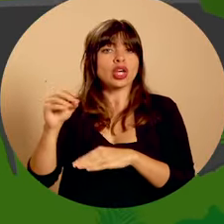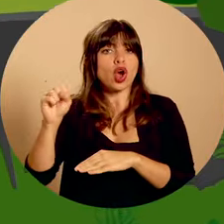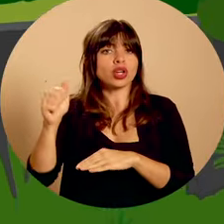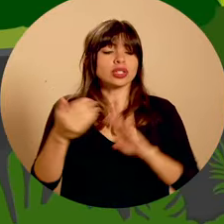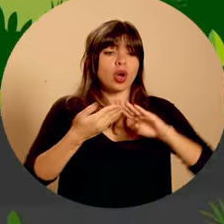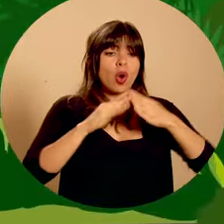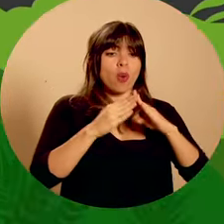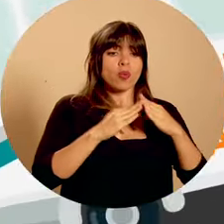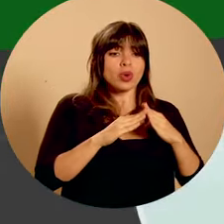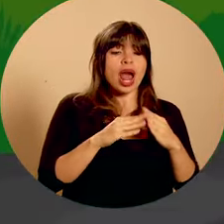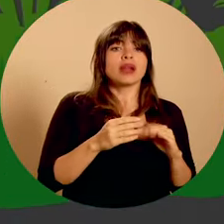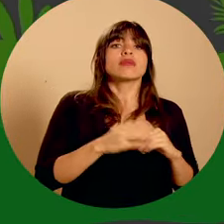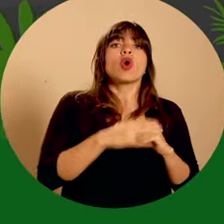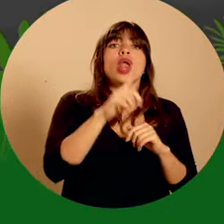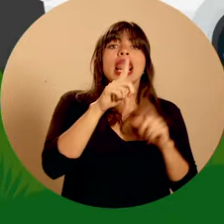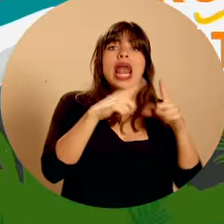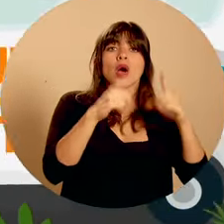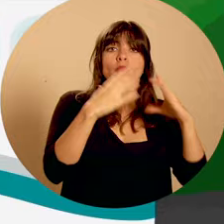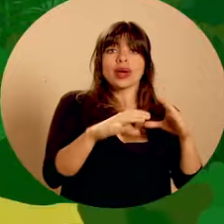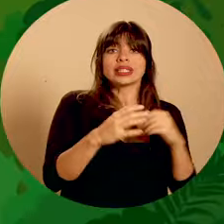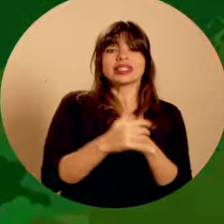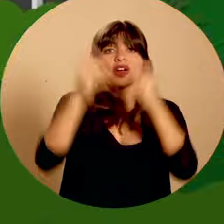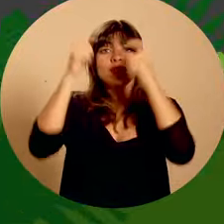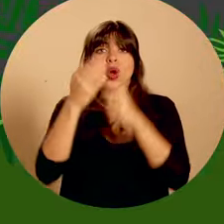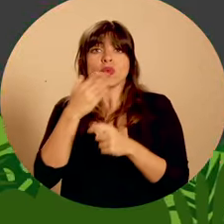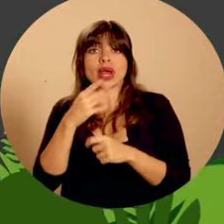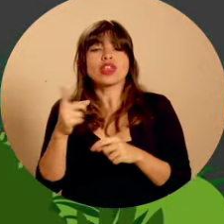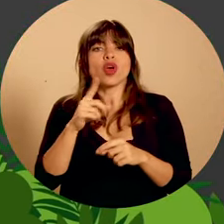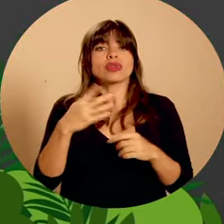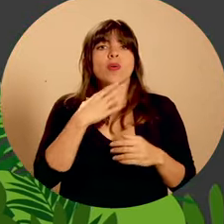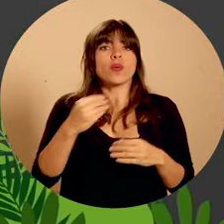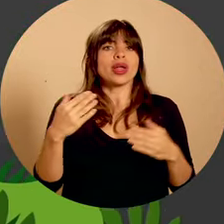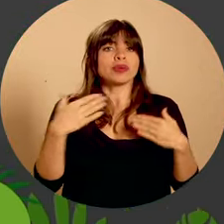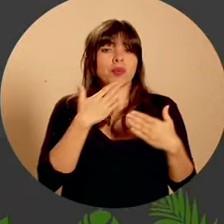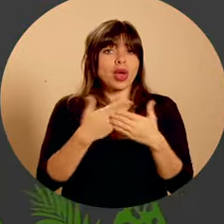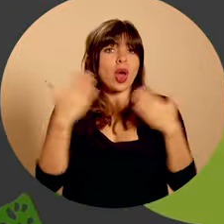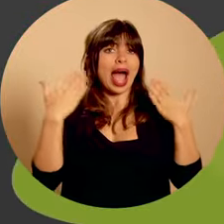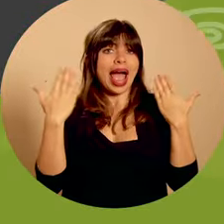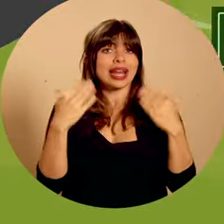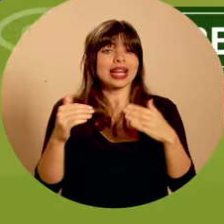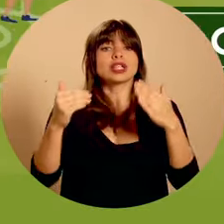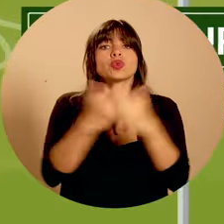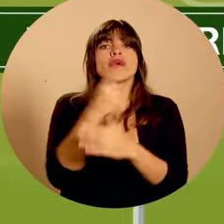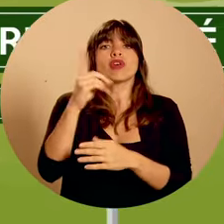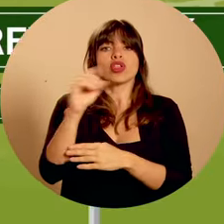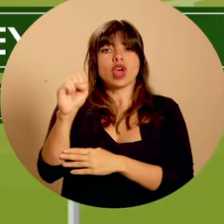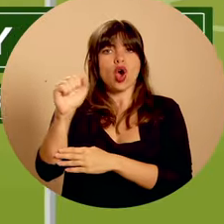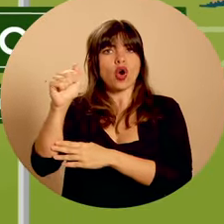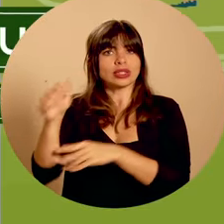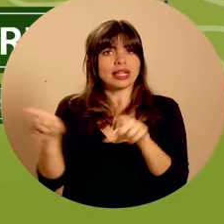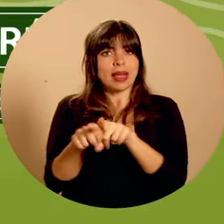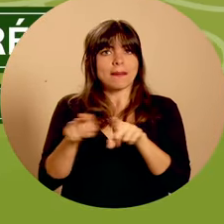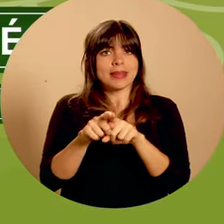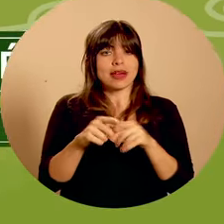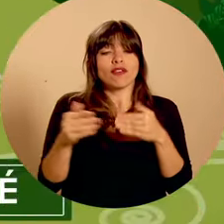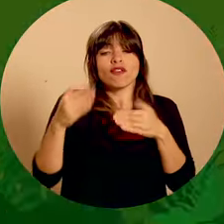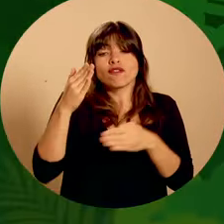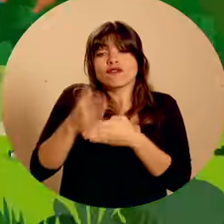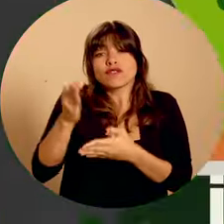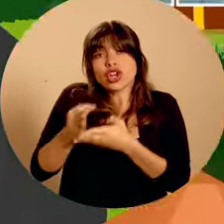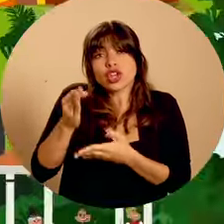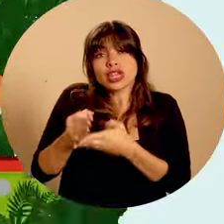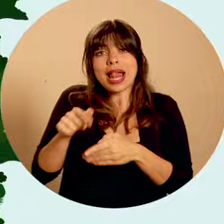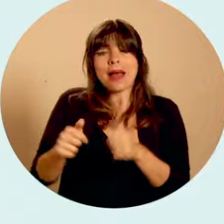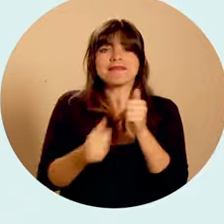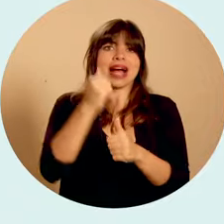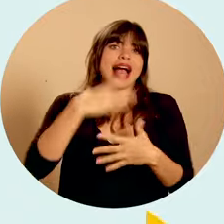salones comunales de La Cuesta y Rey Curré, en Buenos Aires, y en la nueva Casa de la Cultura de Ciudad Cortés, en Osa. Las zonas fronterizas